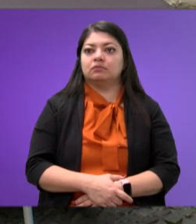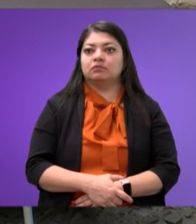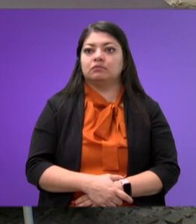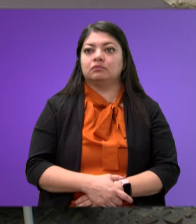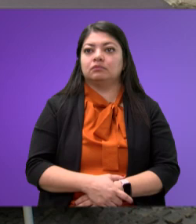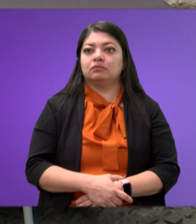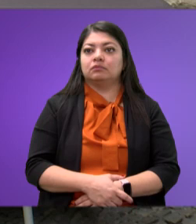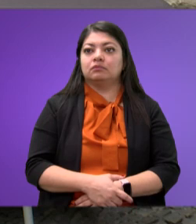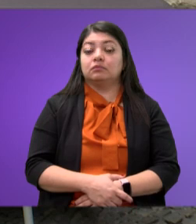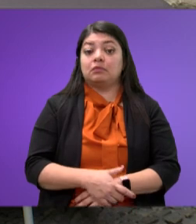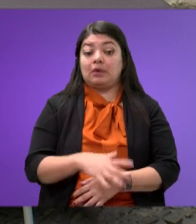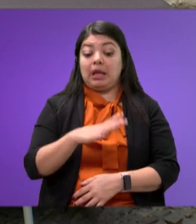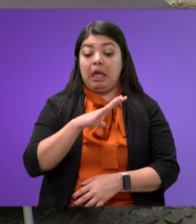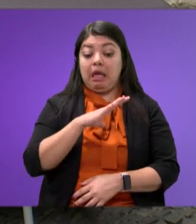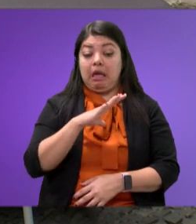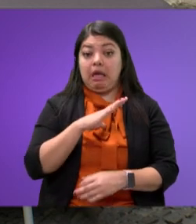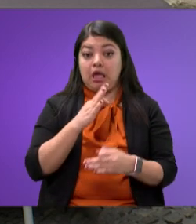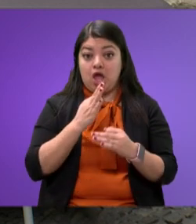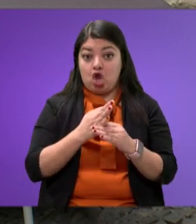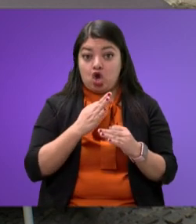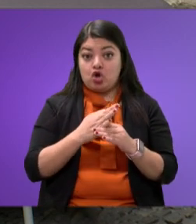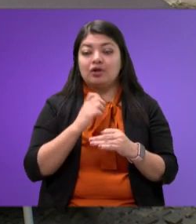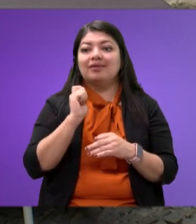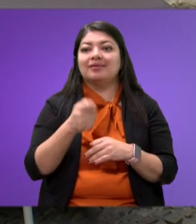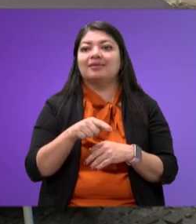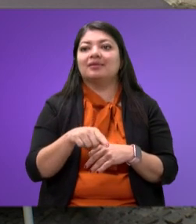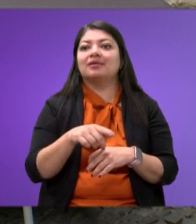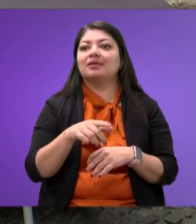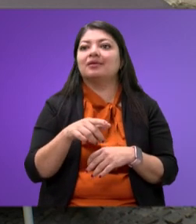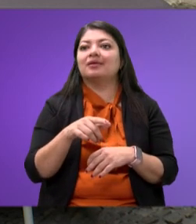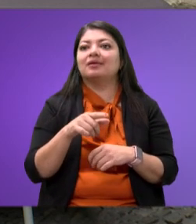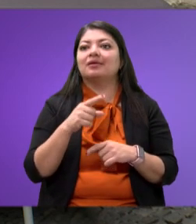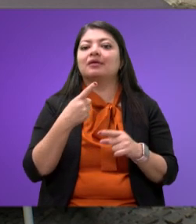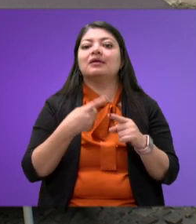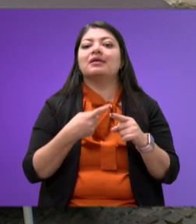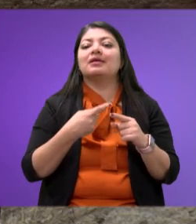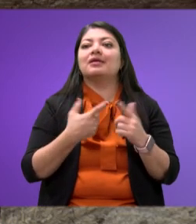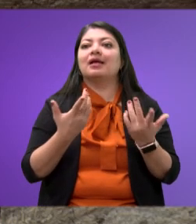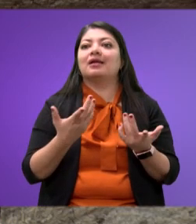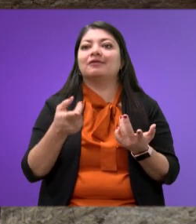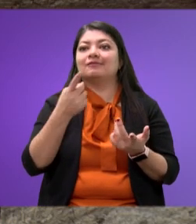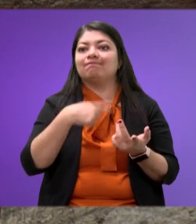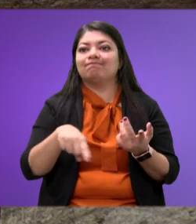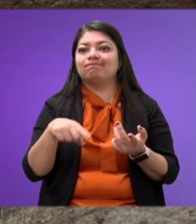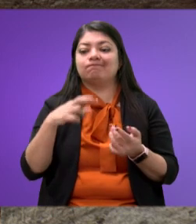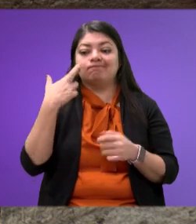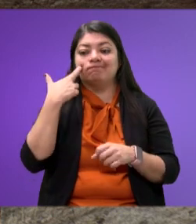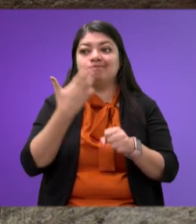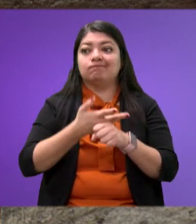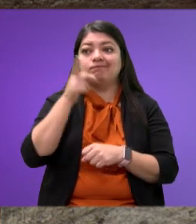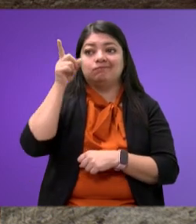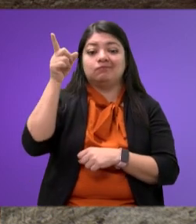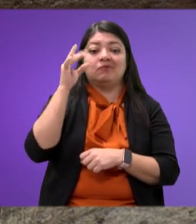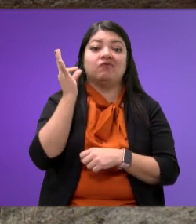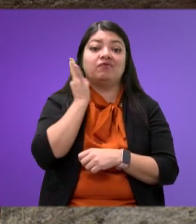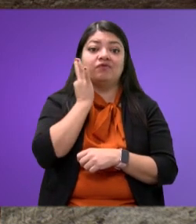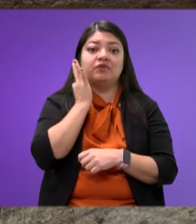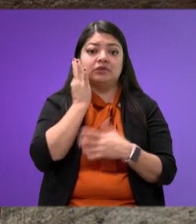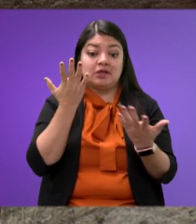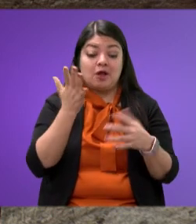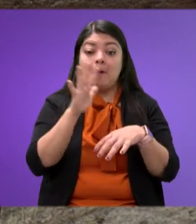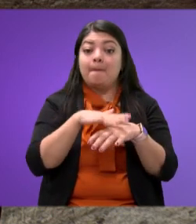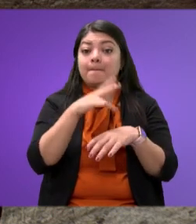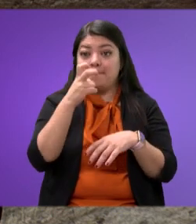Existe ahorita una unidad, pero esta unidad es dependiente justamente de la Fiscalía. Entonces lo que se pretende